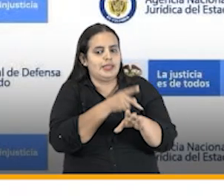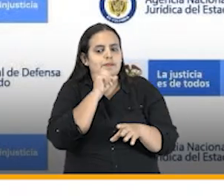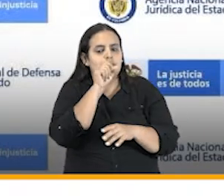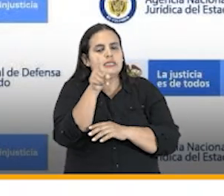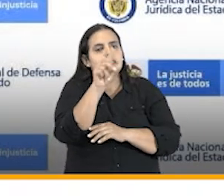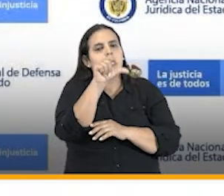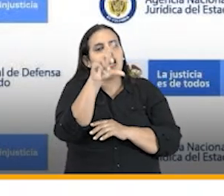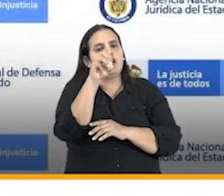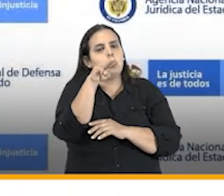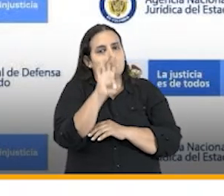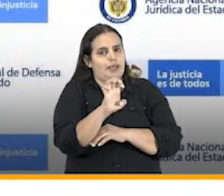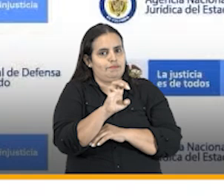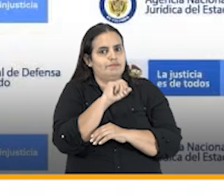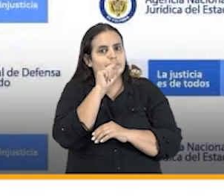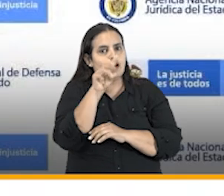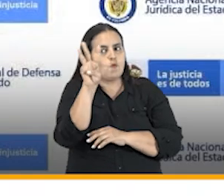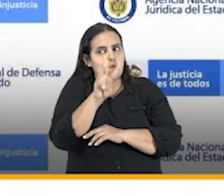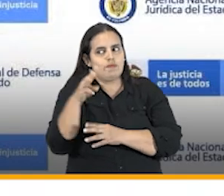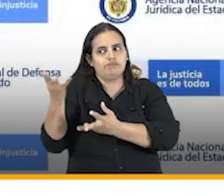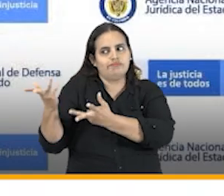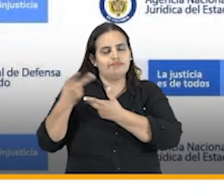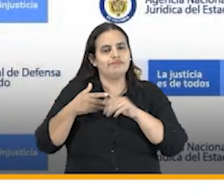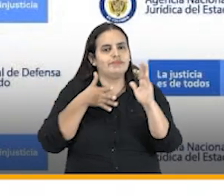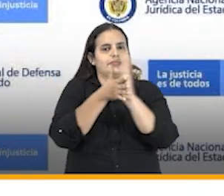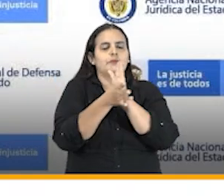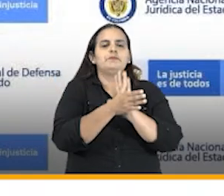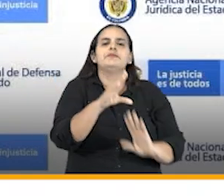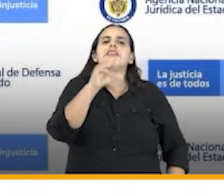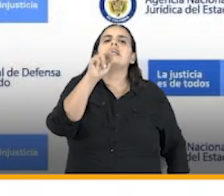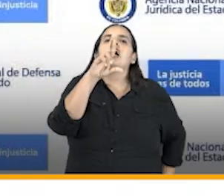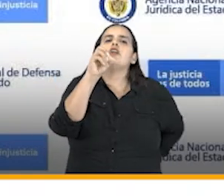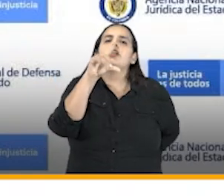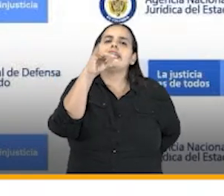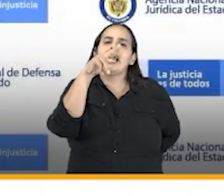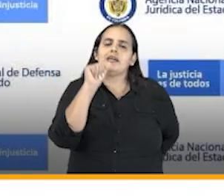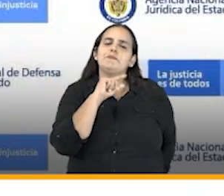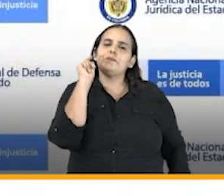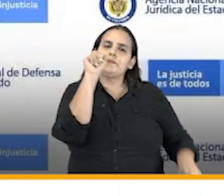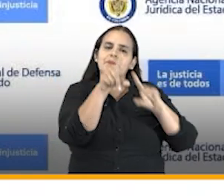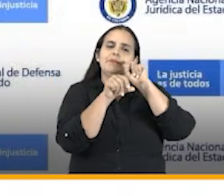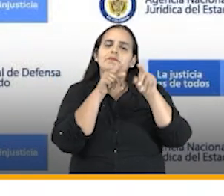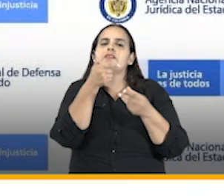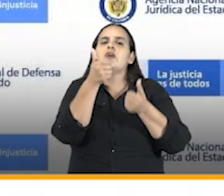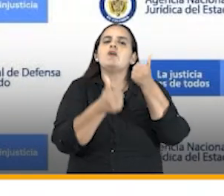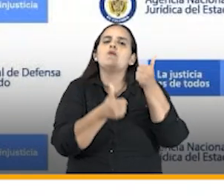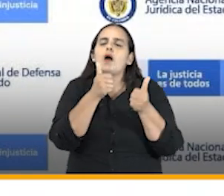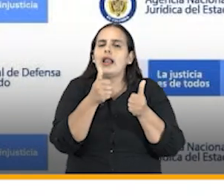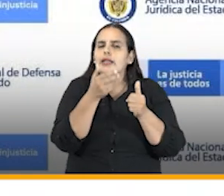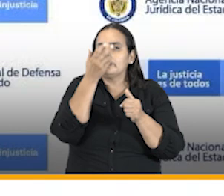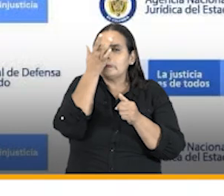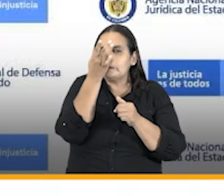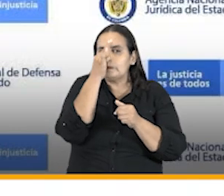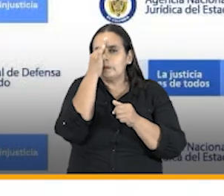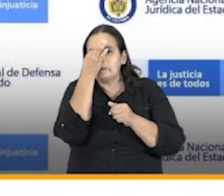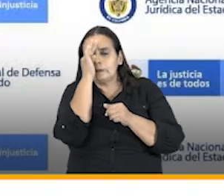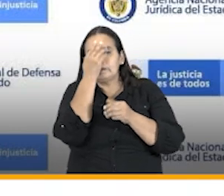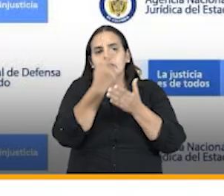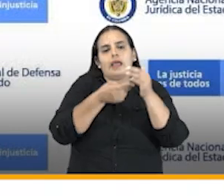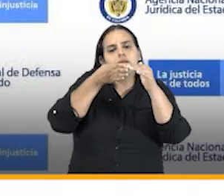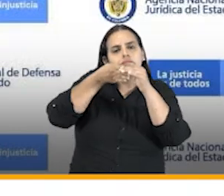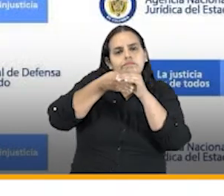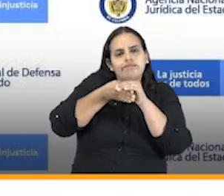doctora Salomé que llega a través de la página web Carolina Farias pregunta ¿cuáles son las probabilidades de tener